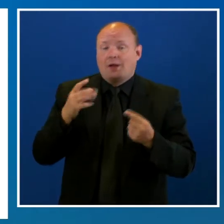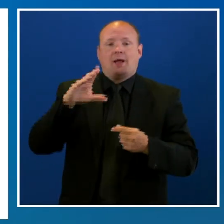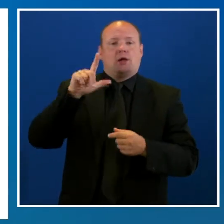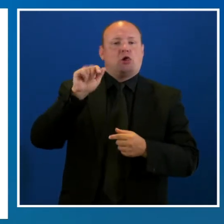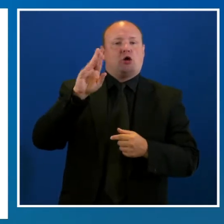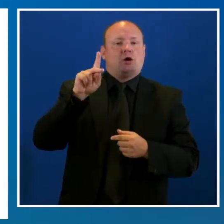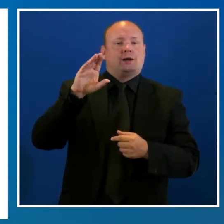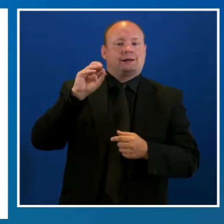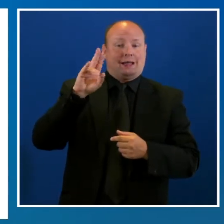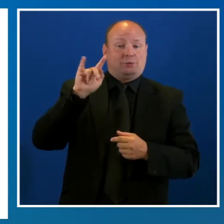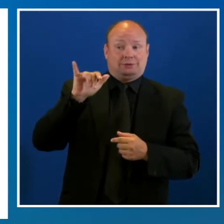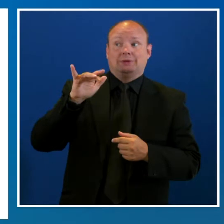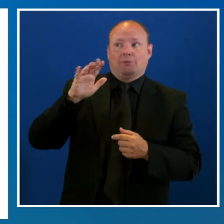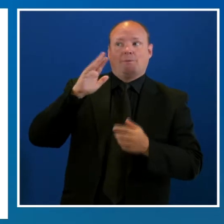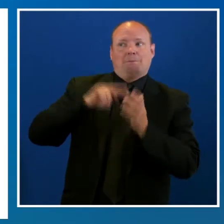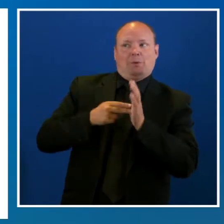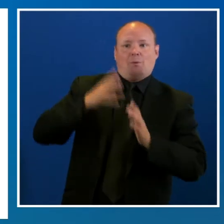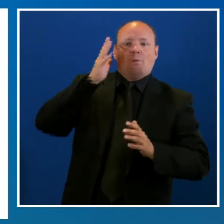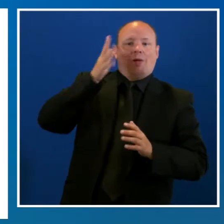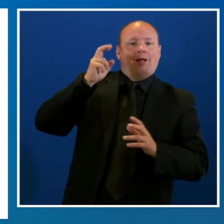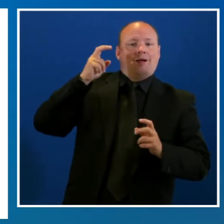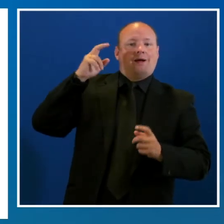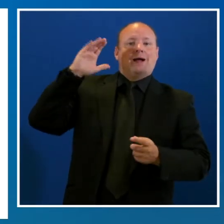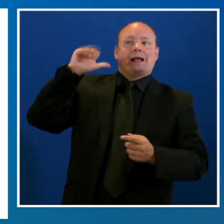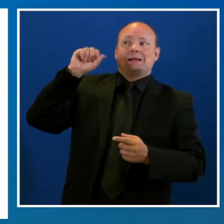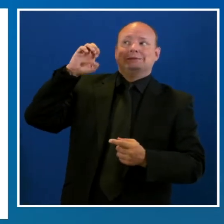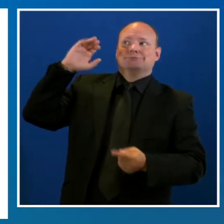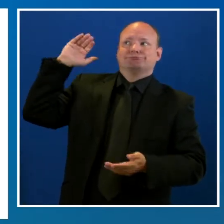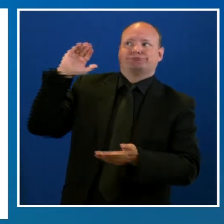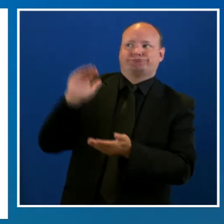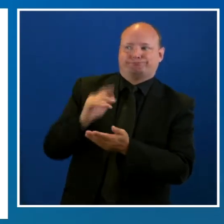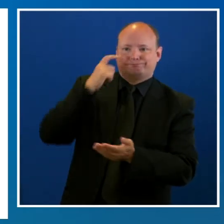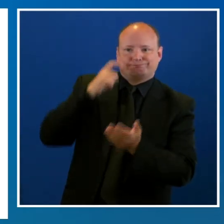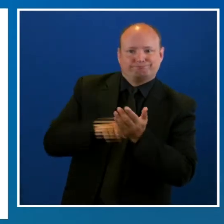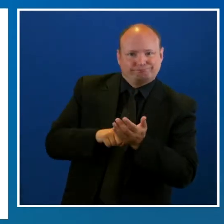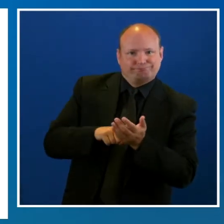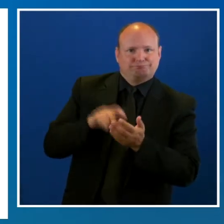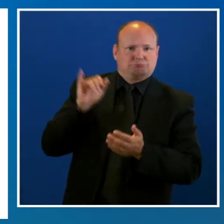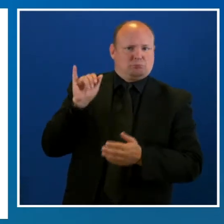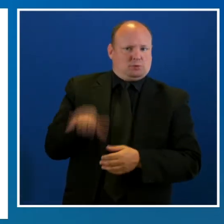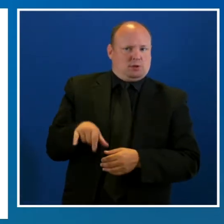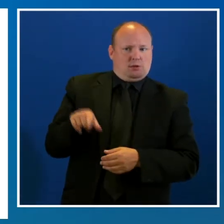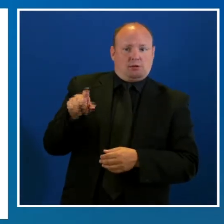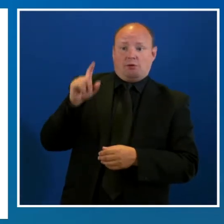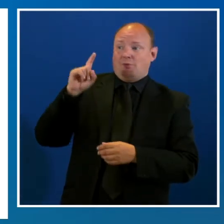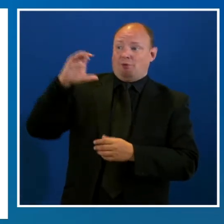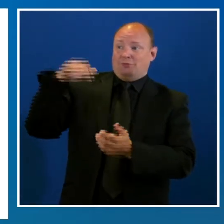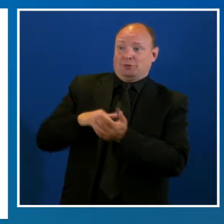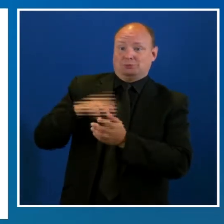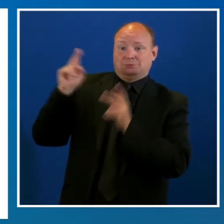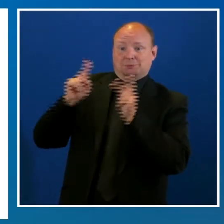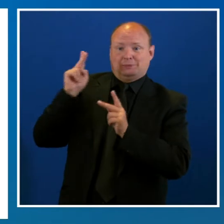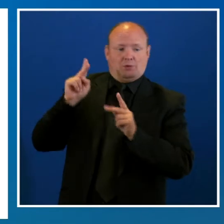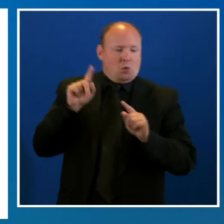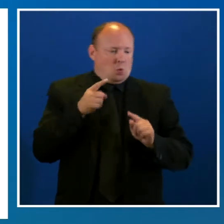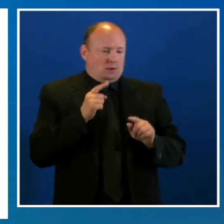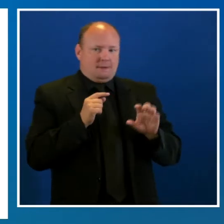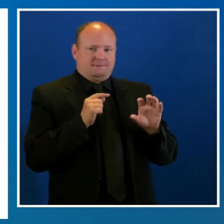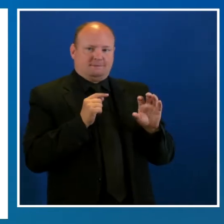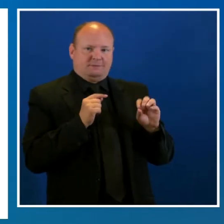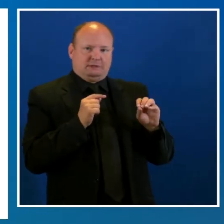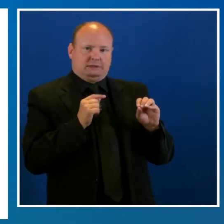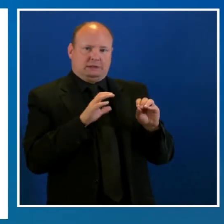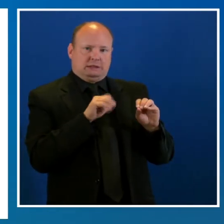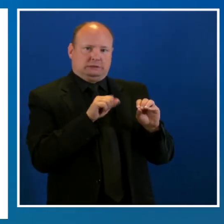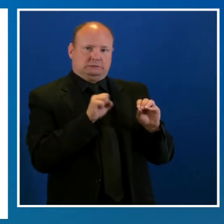volvieron a desaparecer la semana pasada. Hasta poco más de 53 casos por cada 100,000 personas durante 14 días.